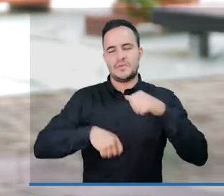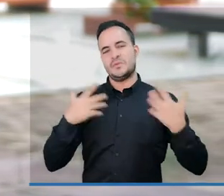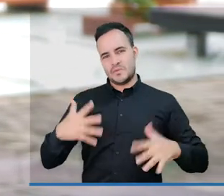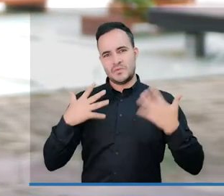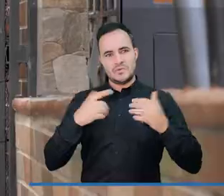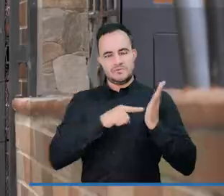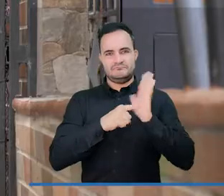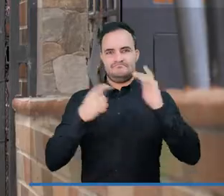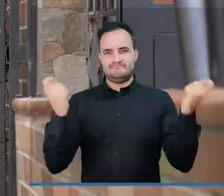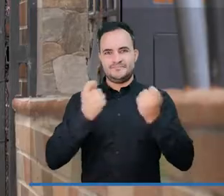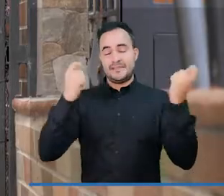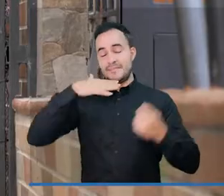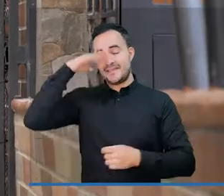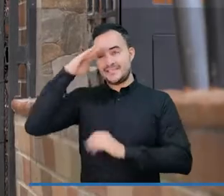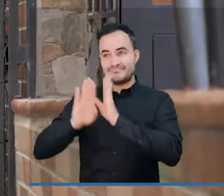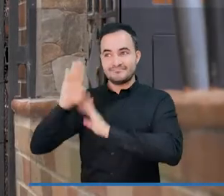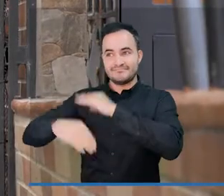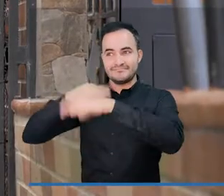impulsando.